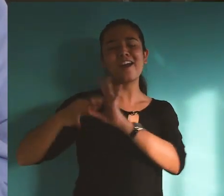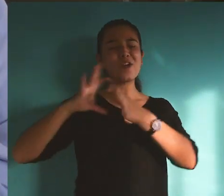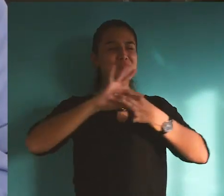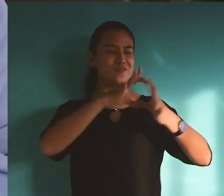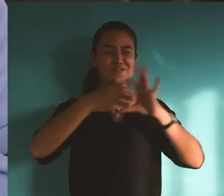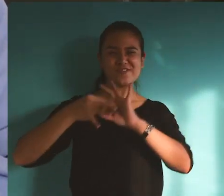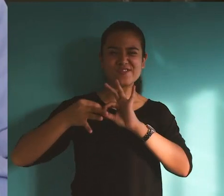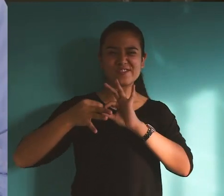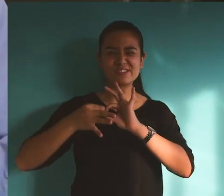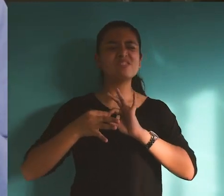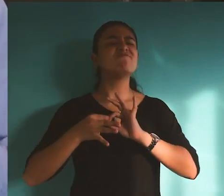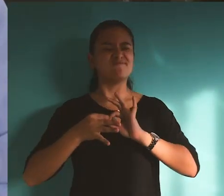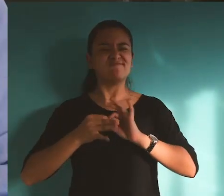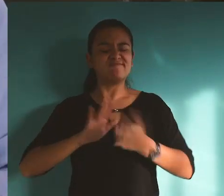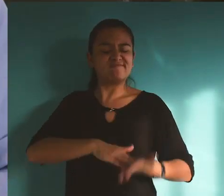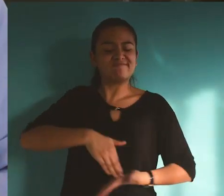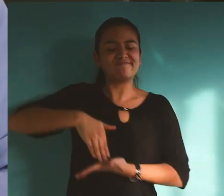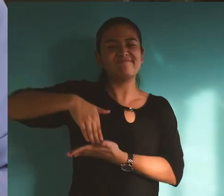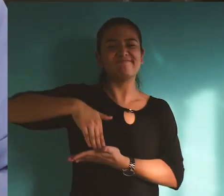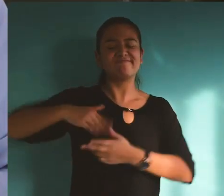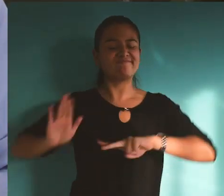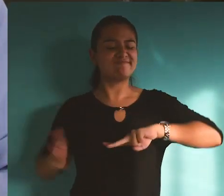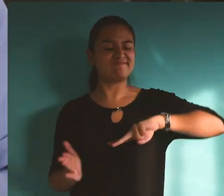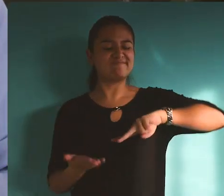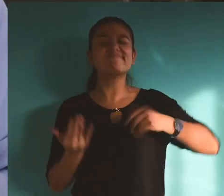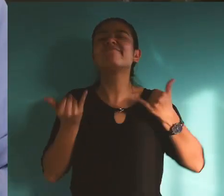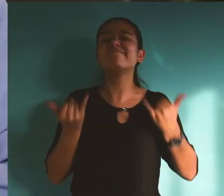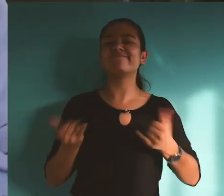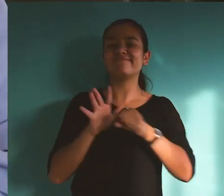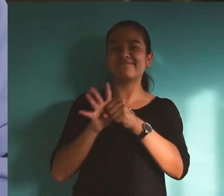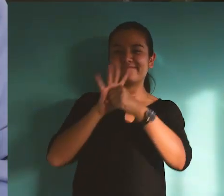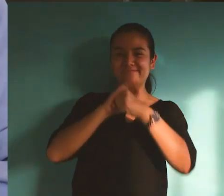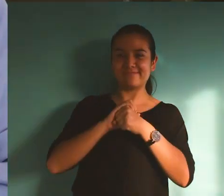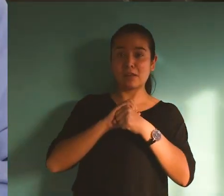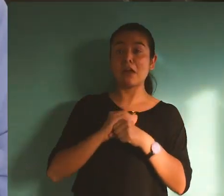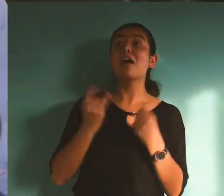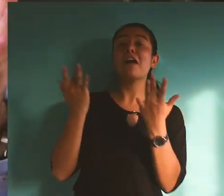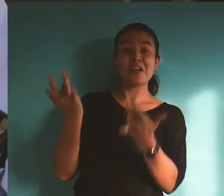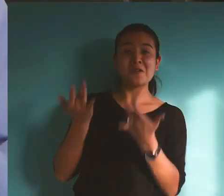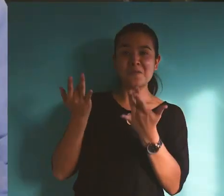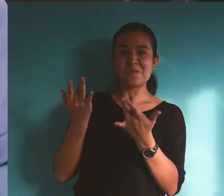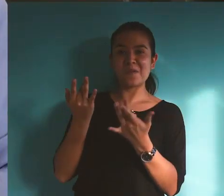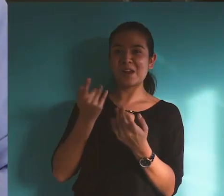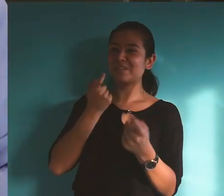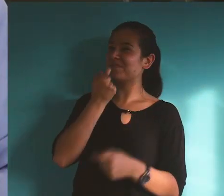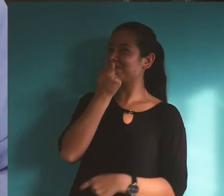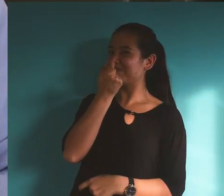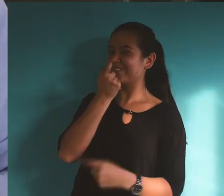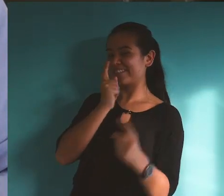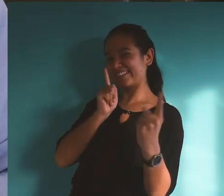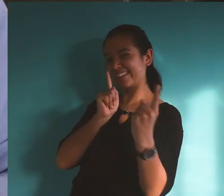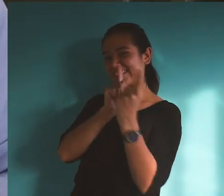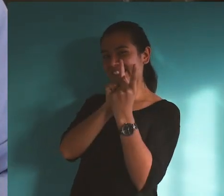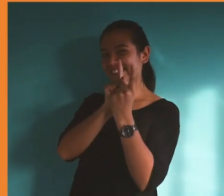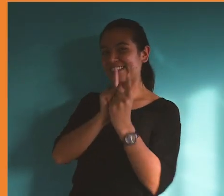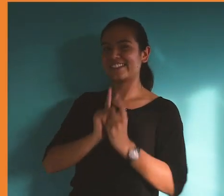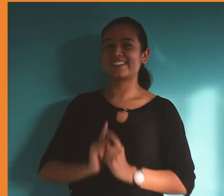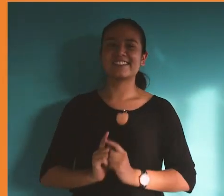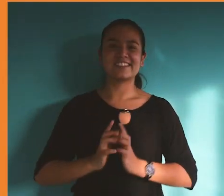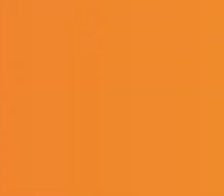los retos que nos ha planteado esta pandemia. Espero que pronto volvamos a vernos.